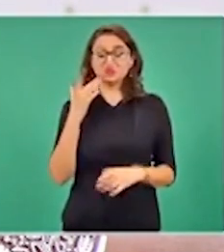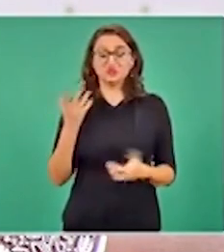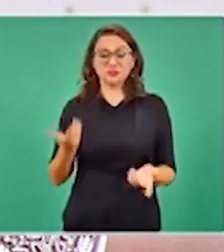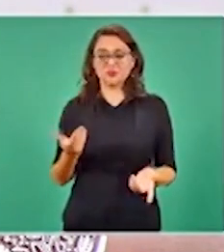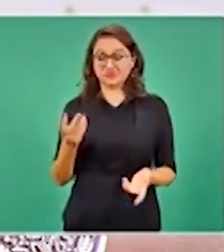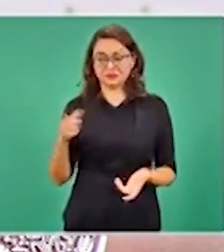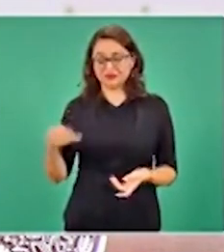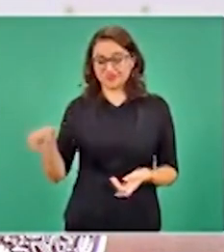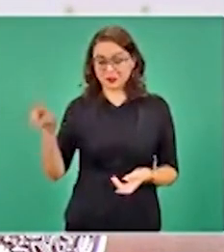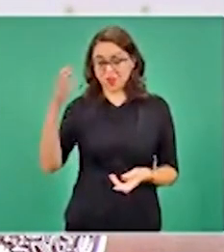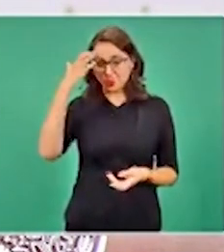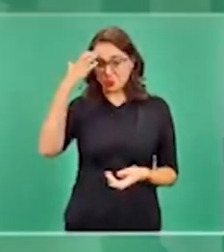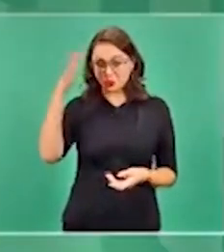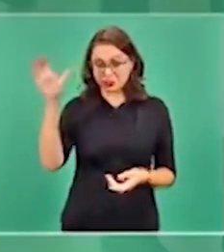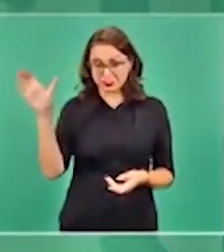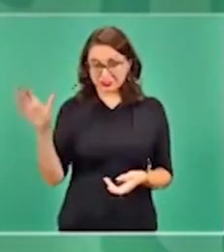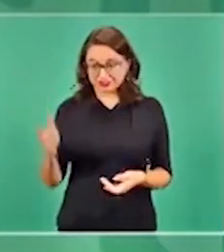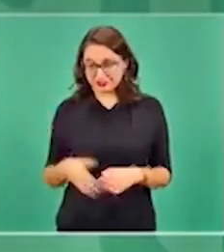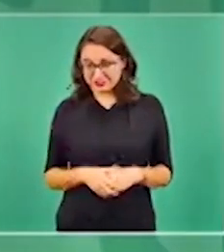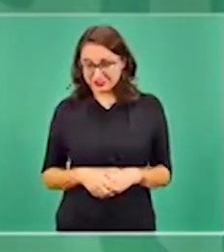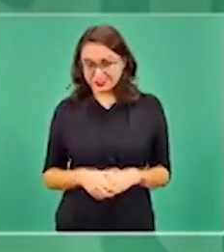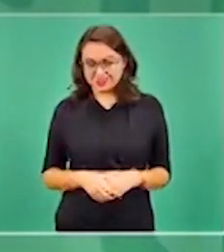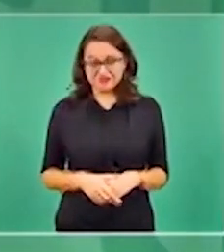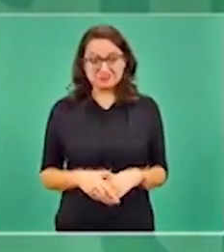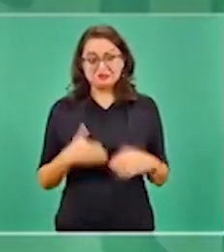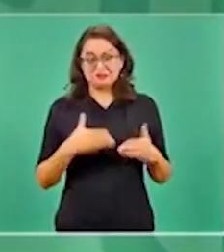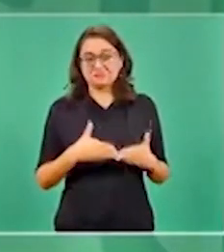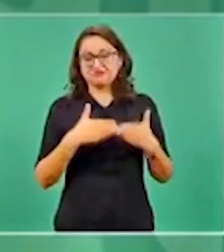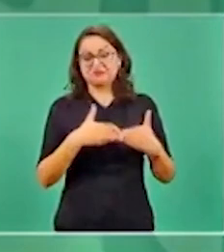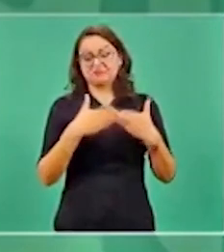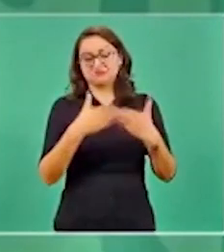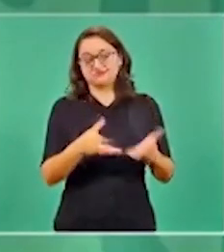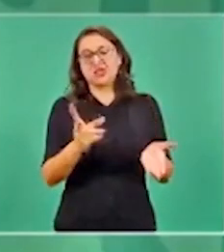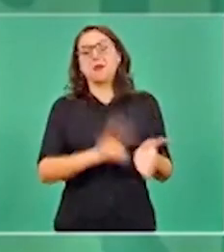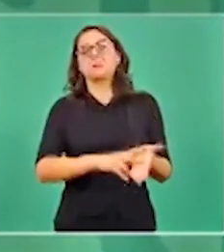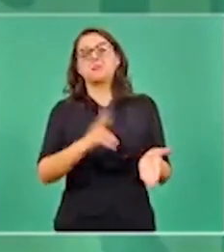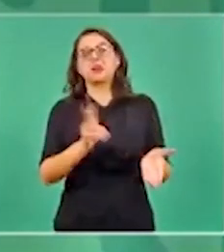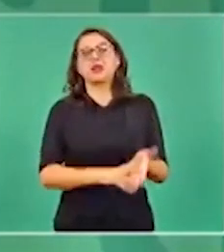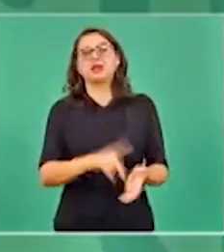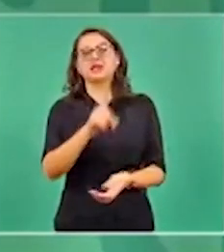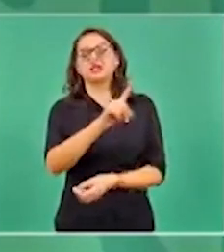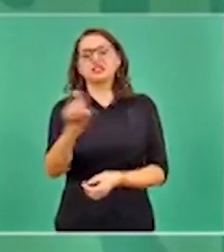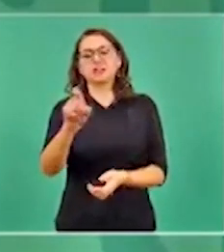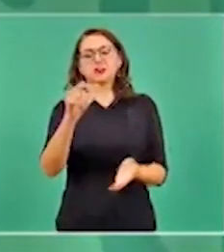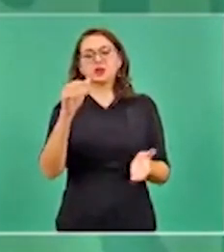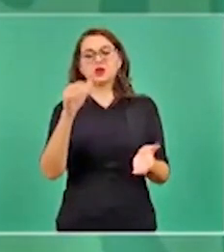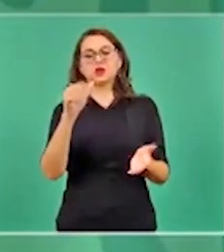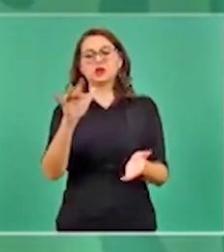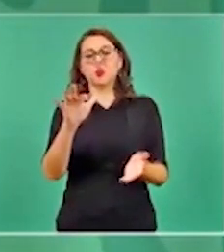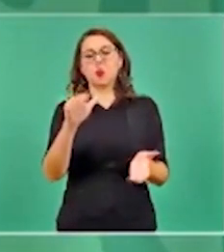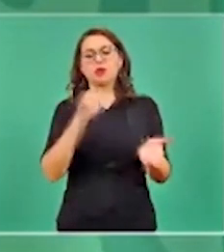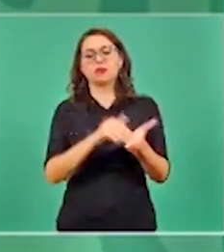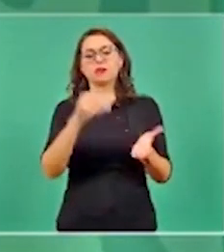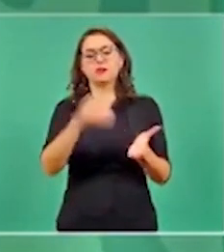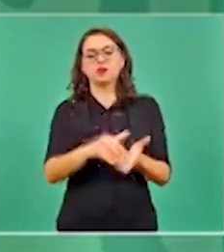Son yates que cuestan hasta 150 millones de dólares,